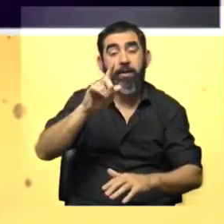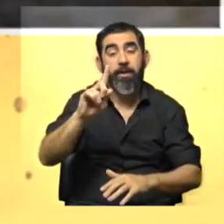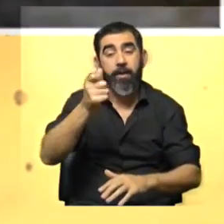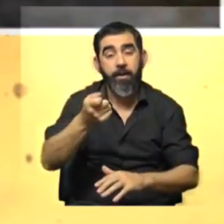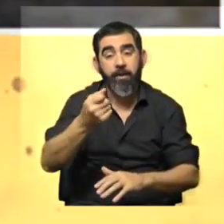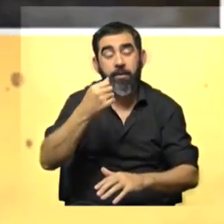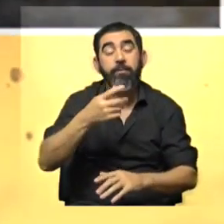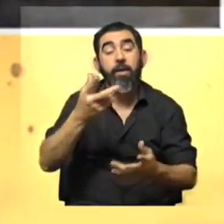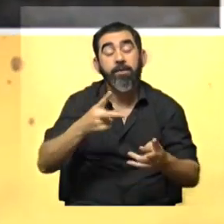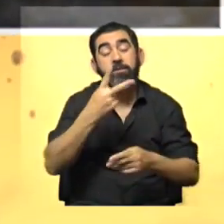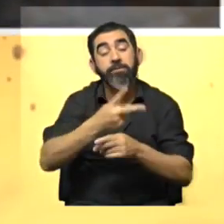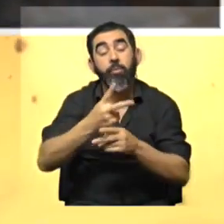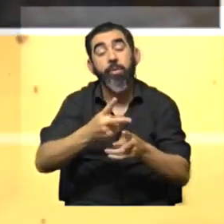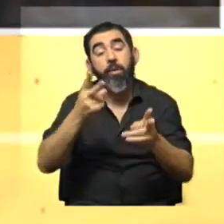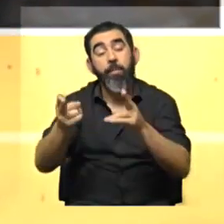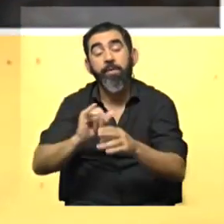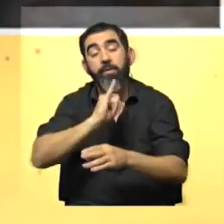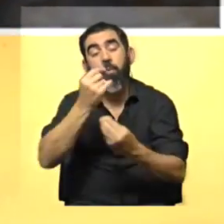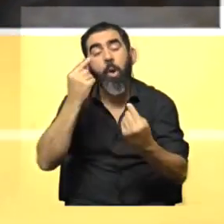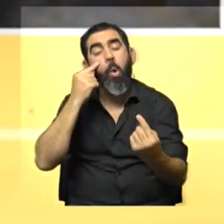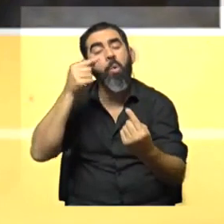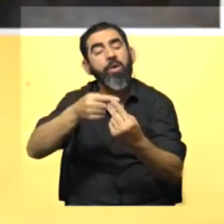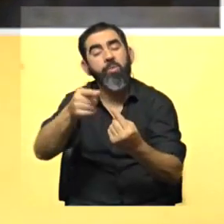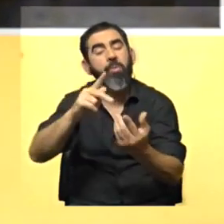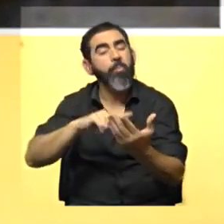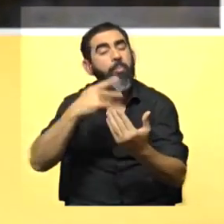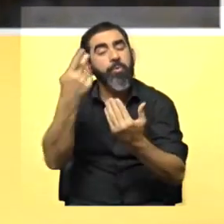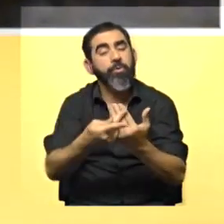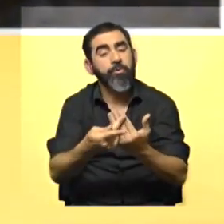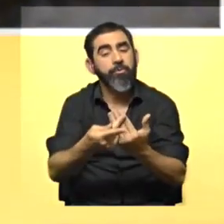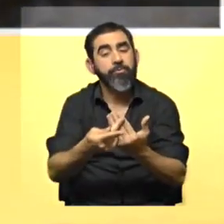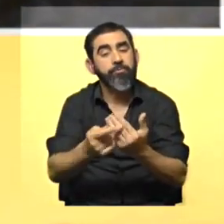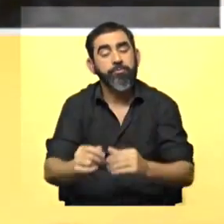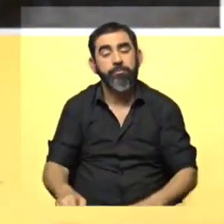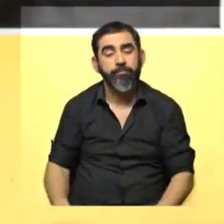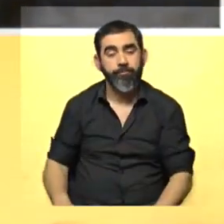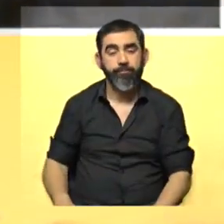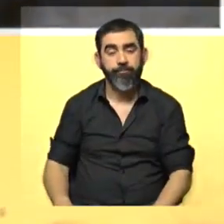cuenta en la última parte del informe cuáles son los objetivos de este proyecto y bueno, qué esperan encontrar.